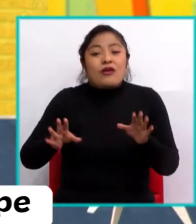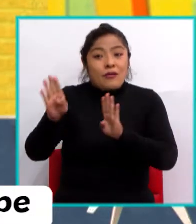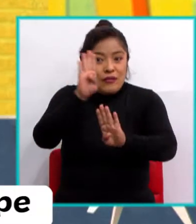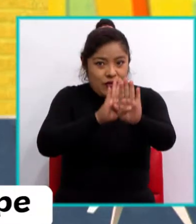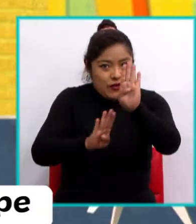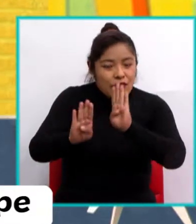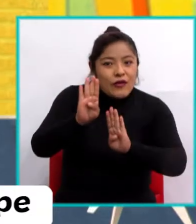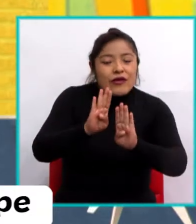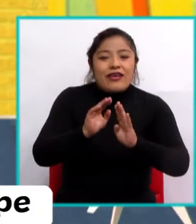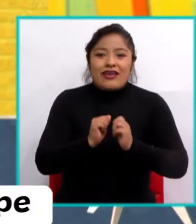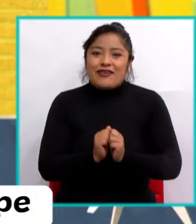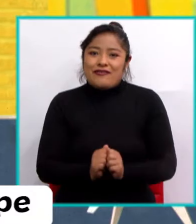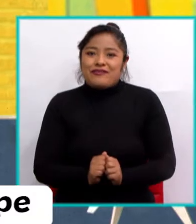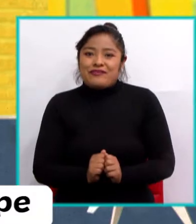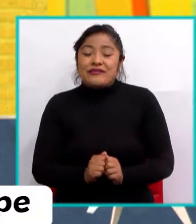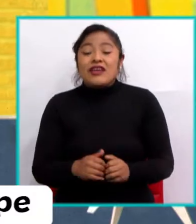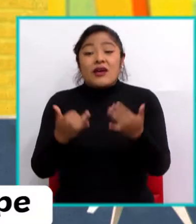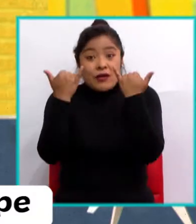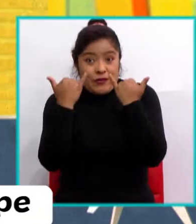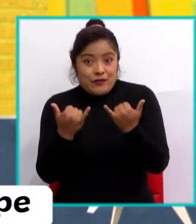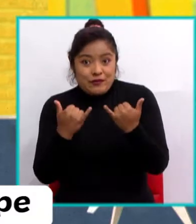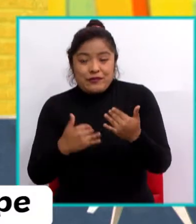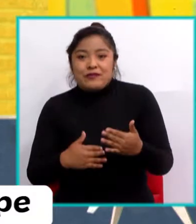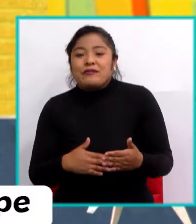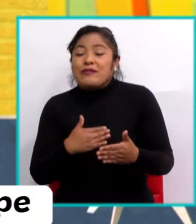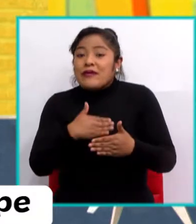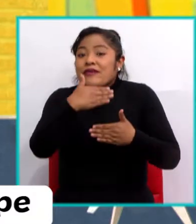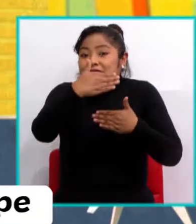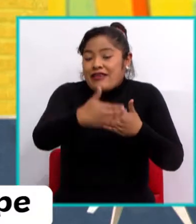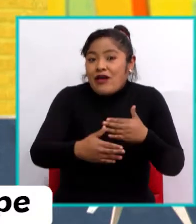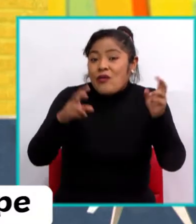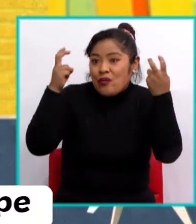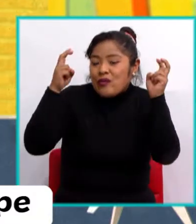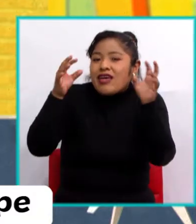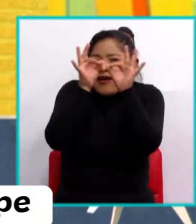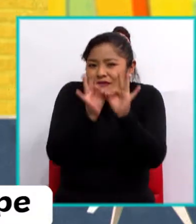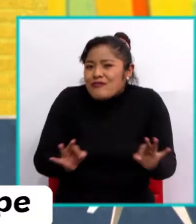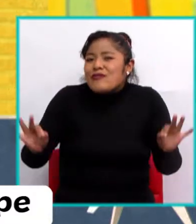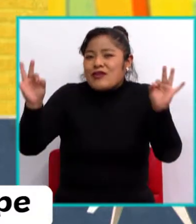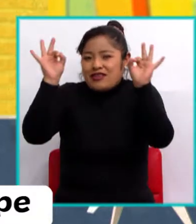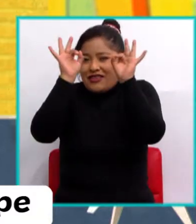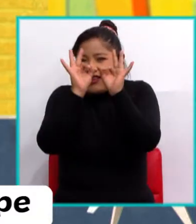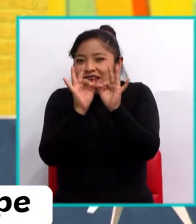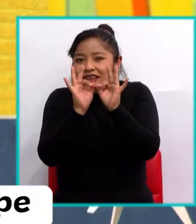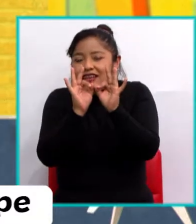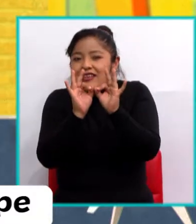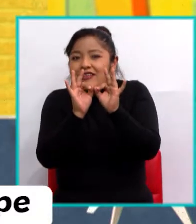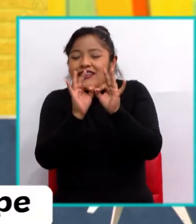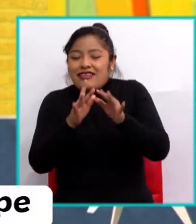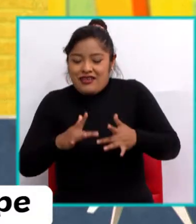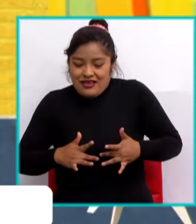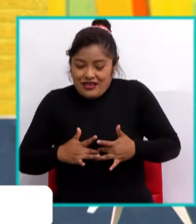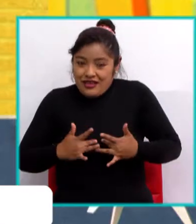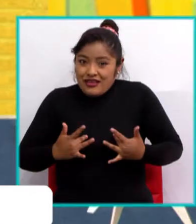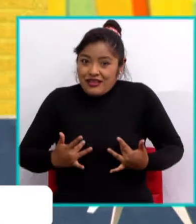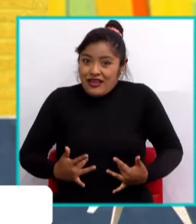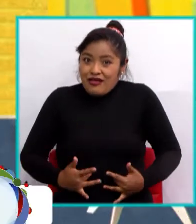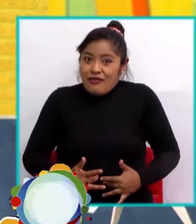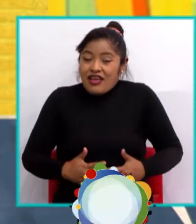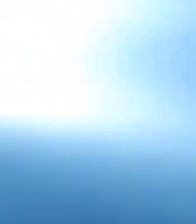-Geografía. Hoy vamos a avanzar un tema muy especial que es la anatomía del sistema